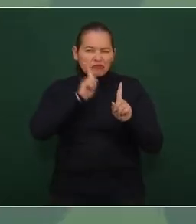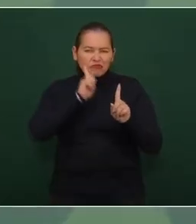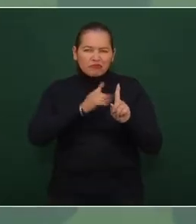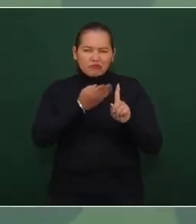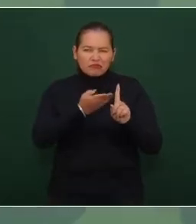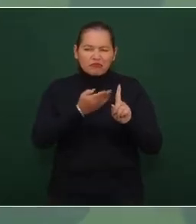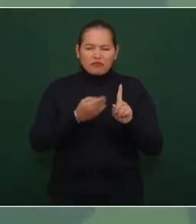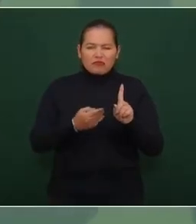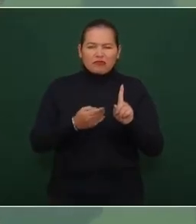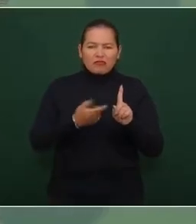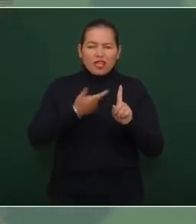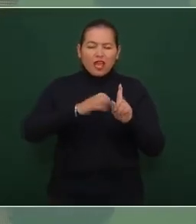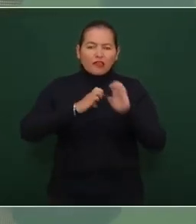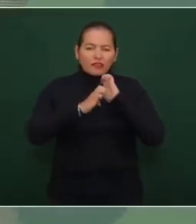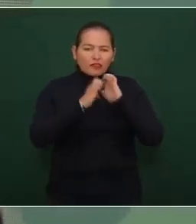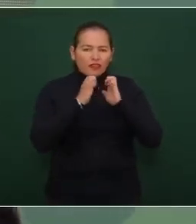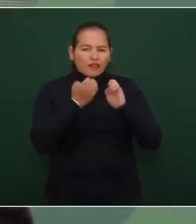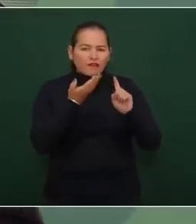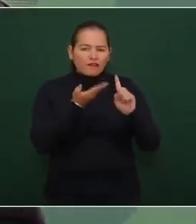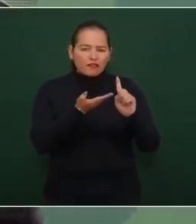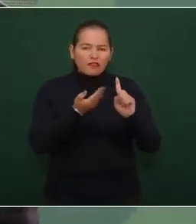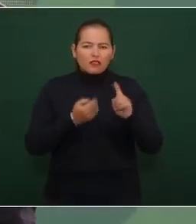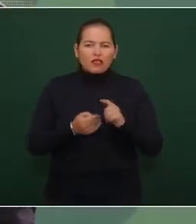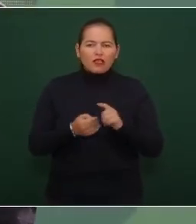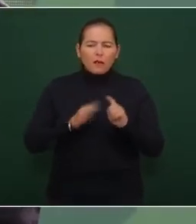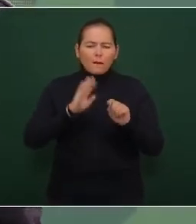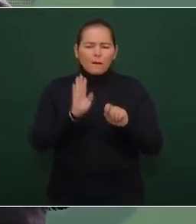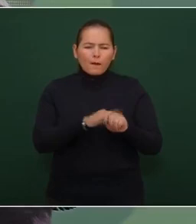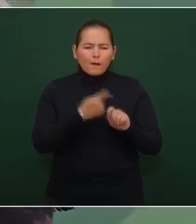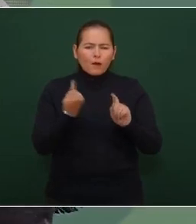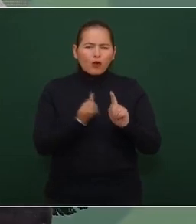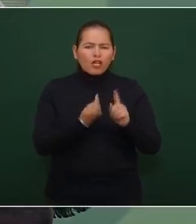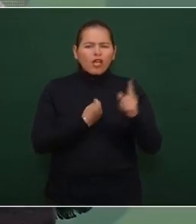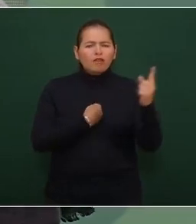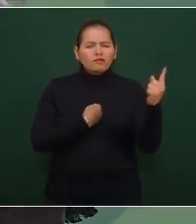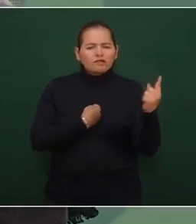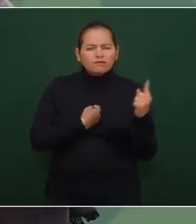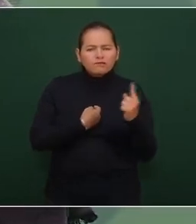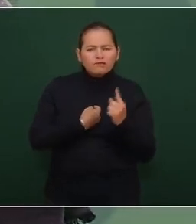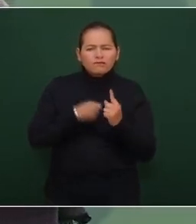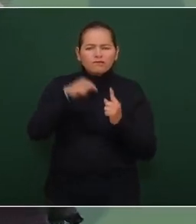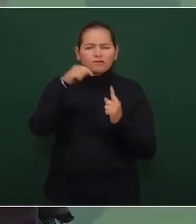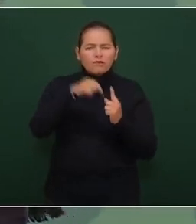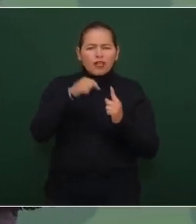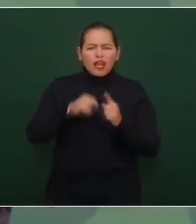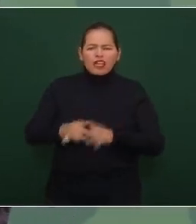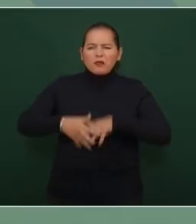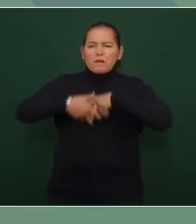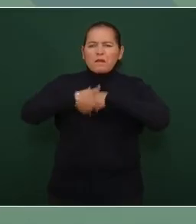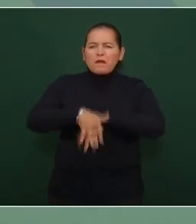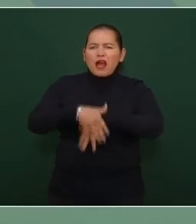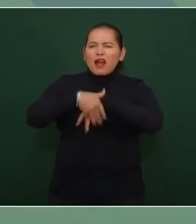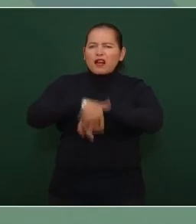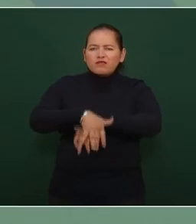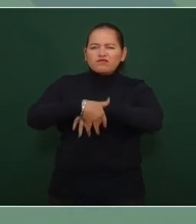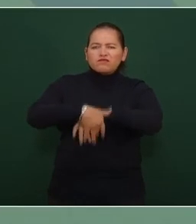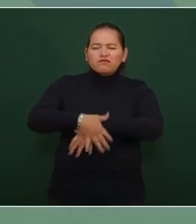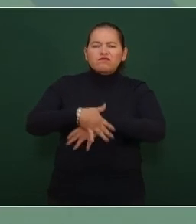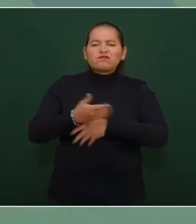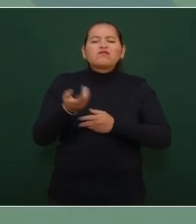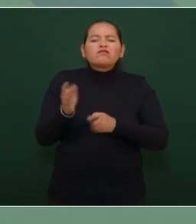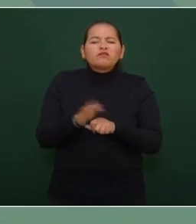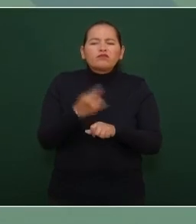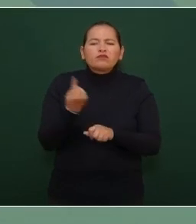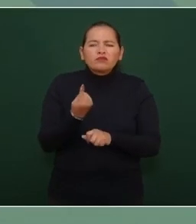hacían una entrevista y por qué viene usted aquí a esta marcha o a esta concentración